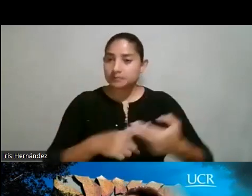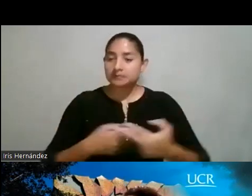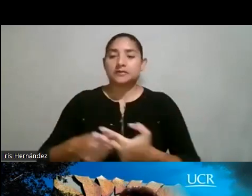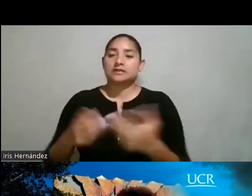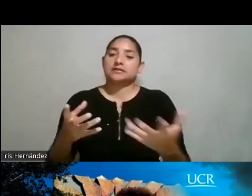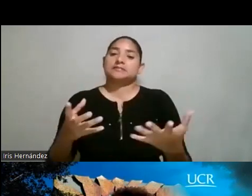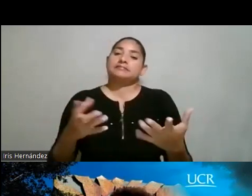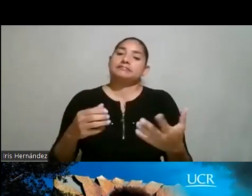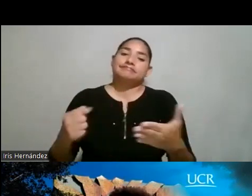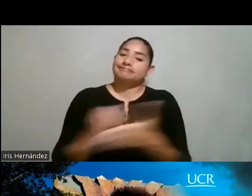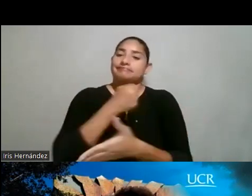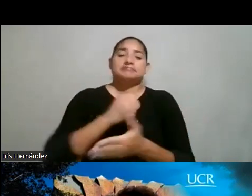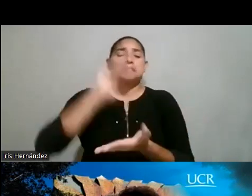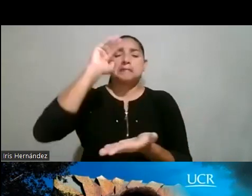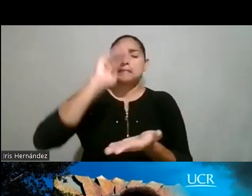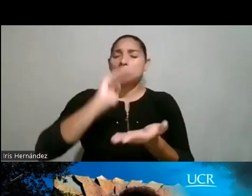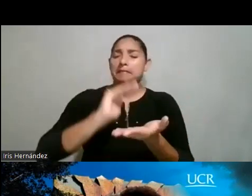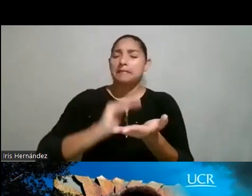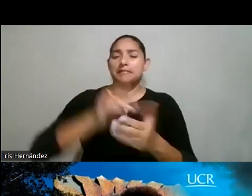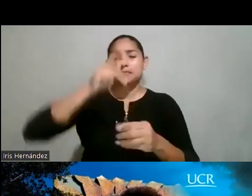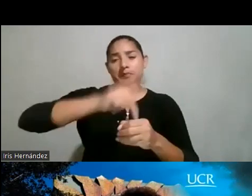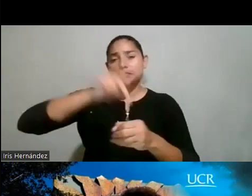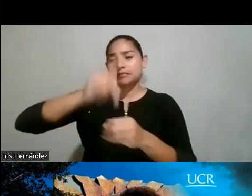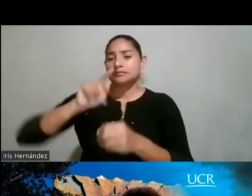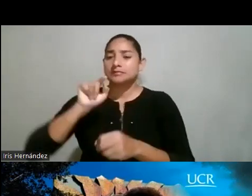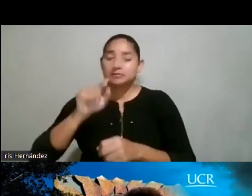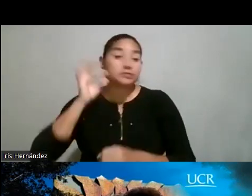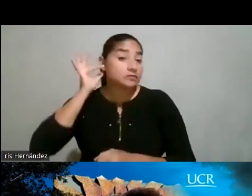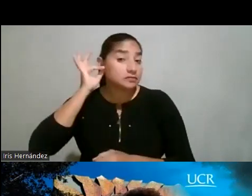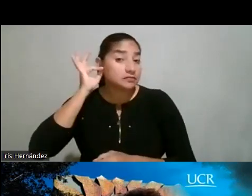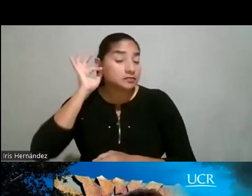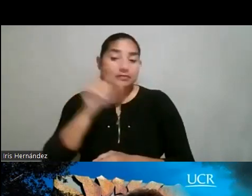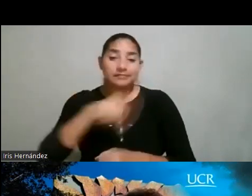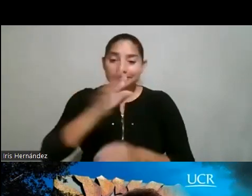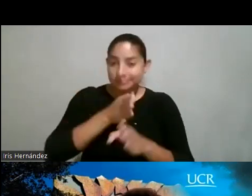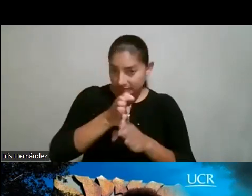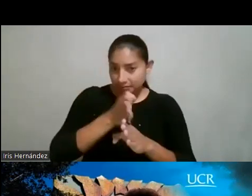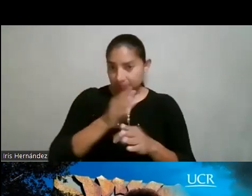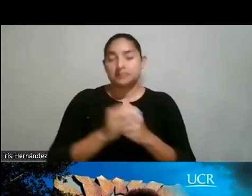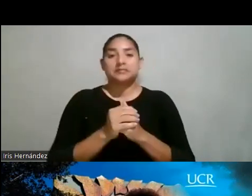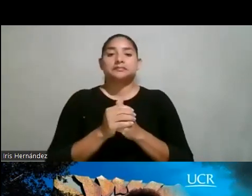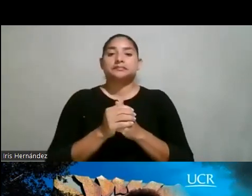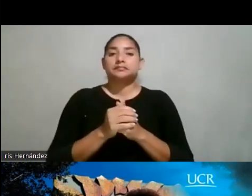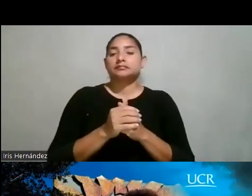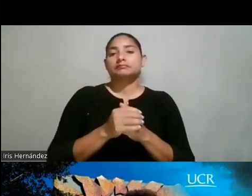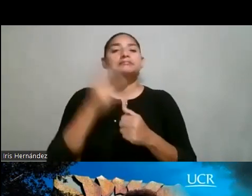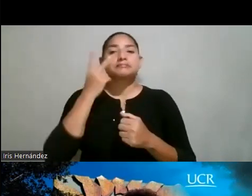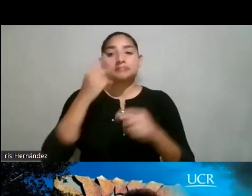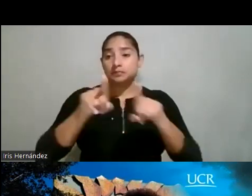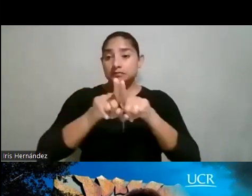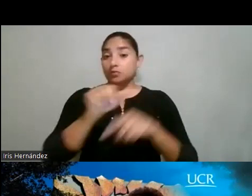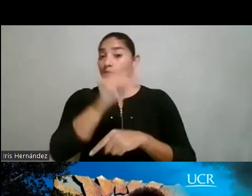somos las que tenemos la menor cantidad de participación de mujeres en las, en las carreras, ¿verdad? Vemos otras,